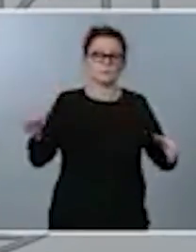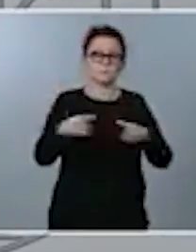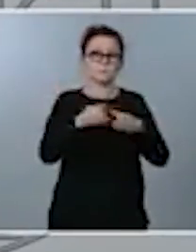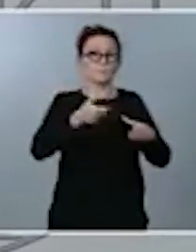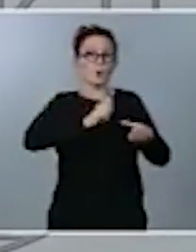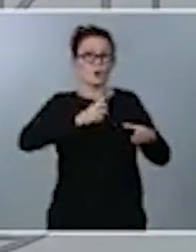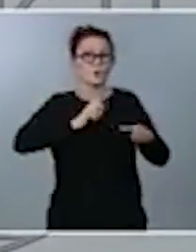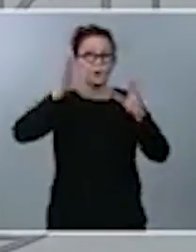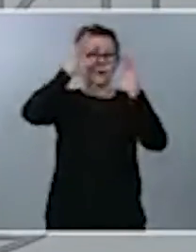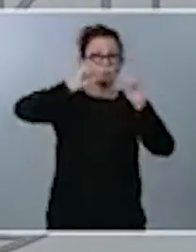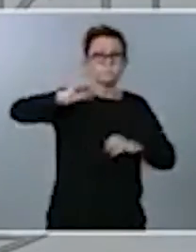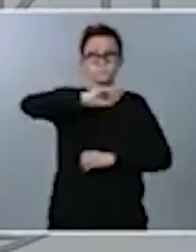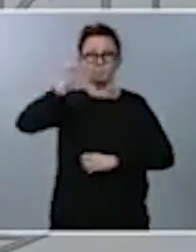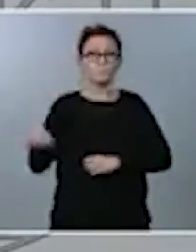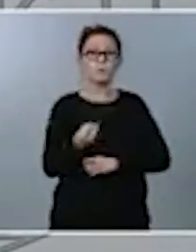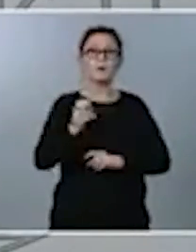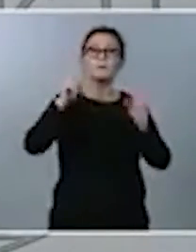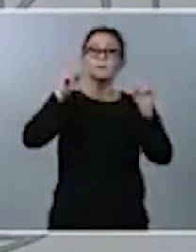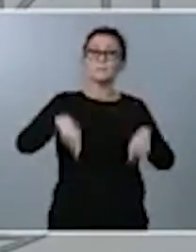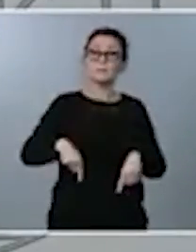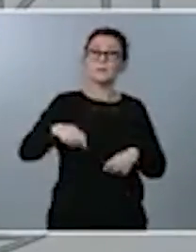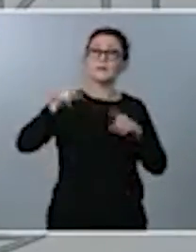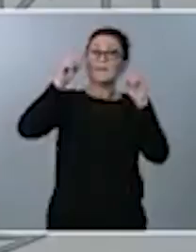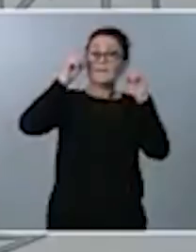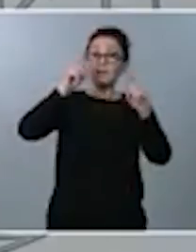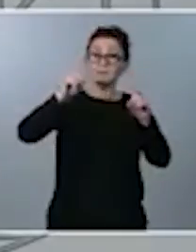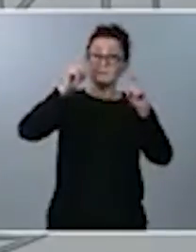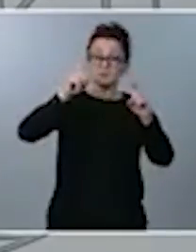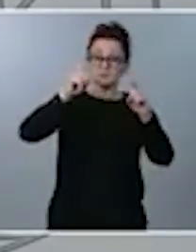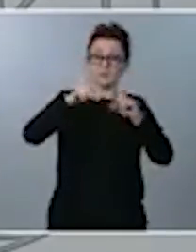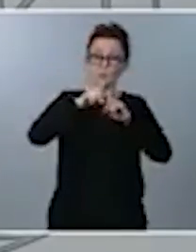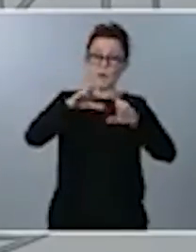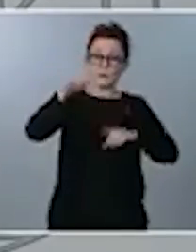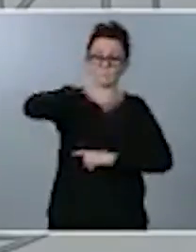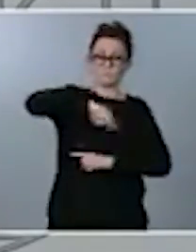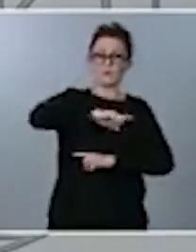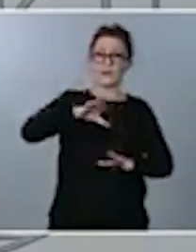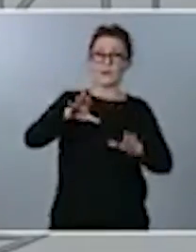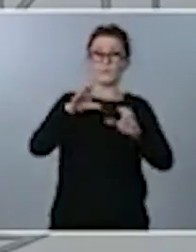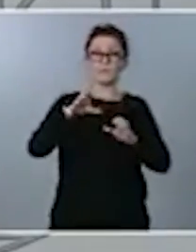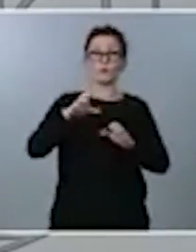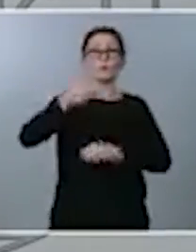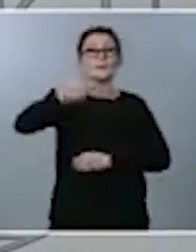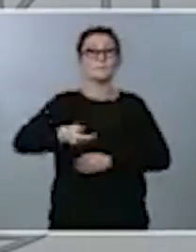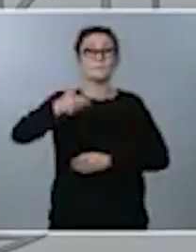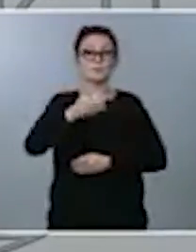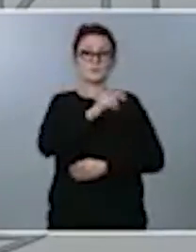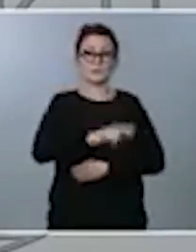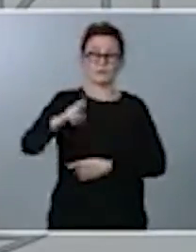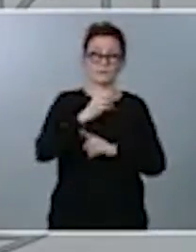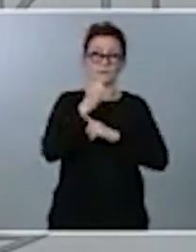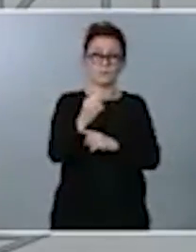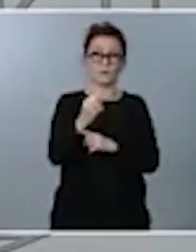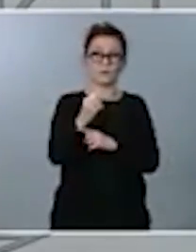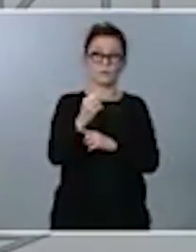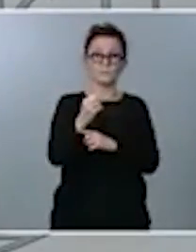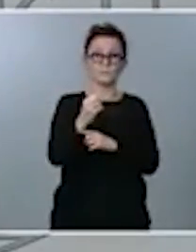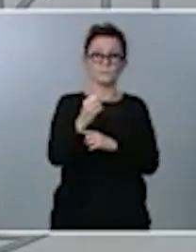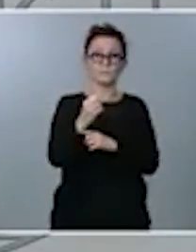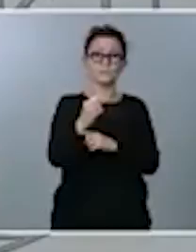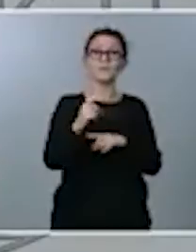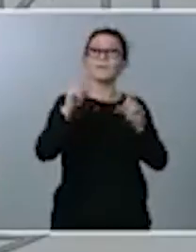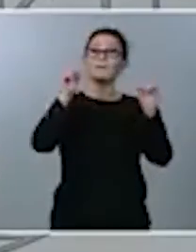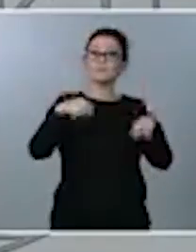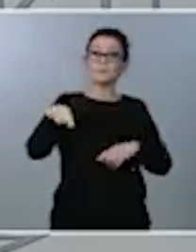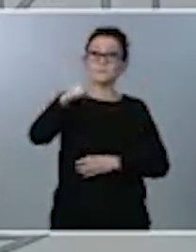enseñanza importante en este apartado de la crisis es la necesidad del refuerzo, así como también se nos han puesto de manifiesto